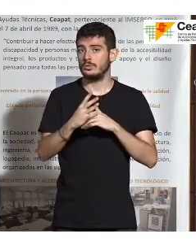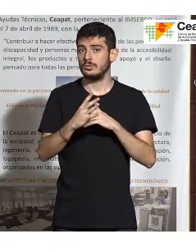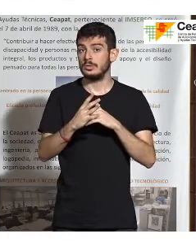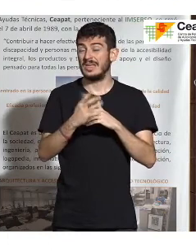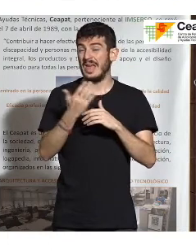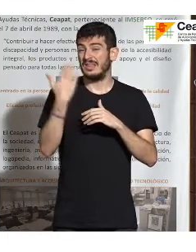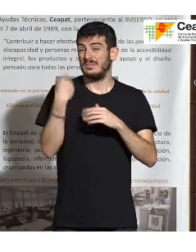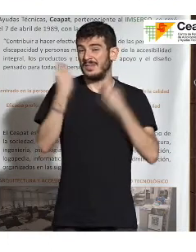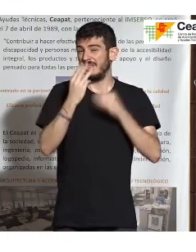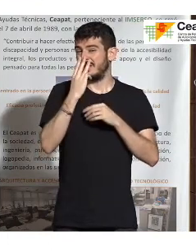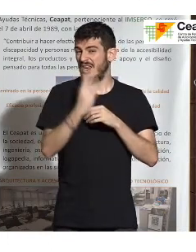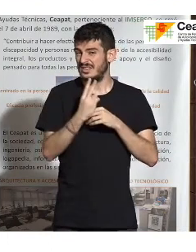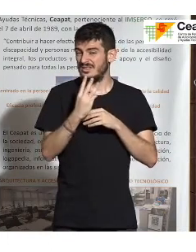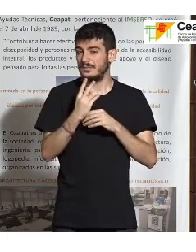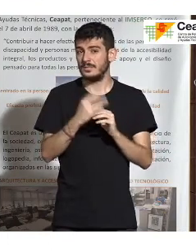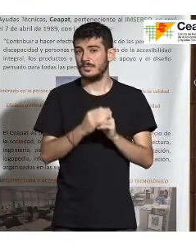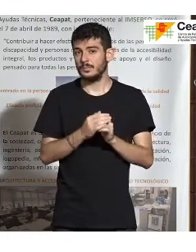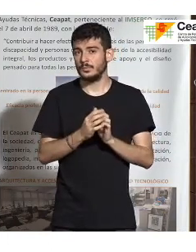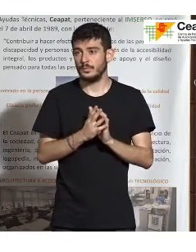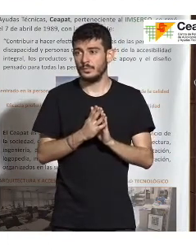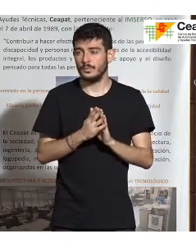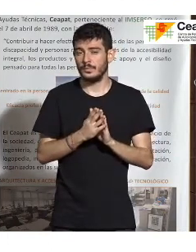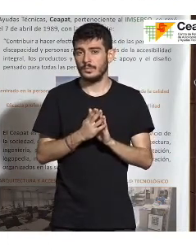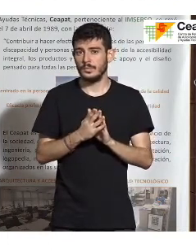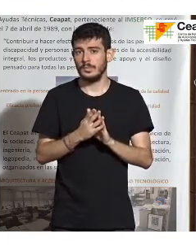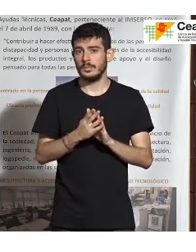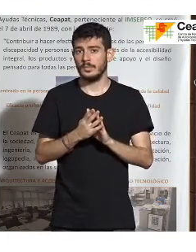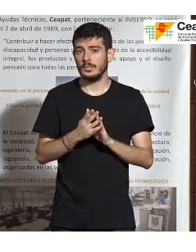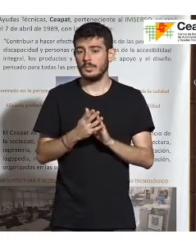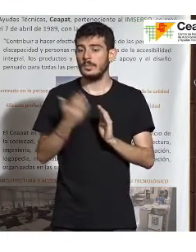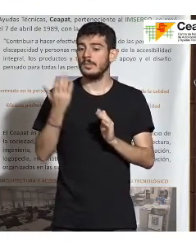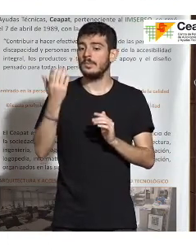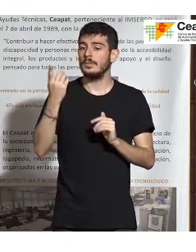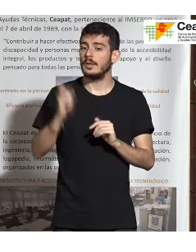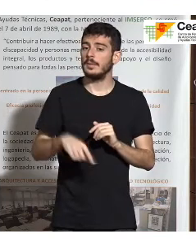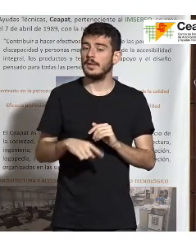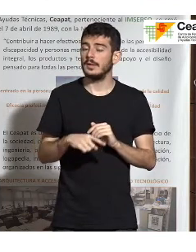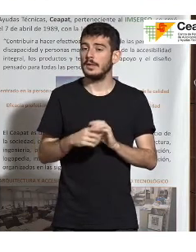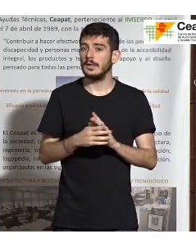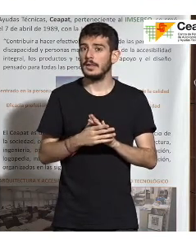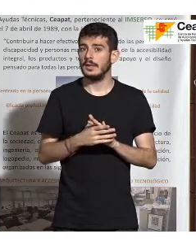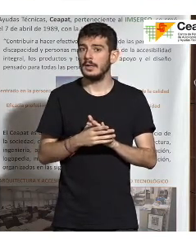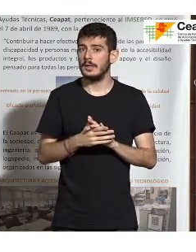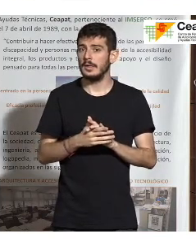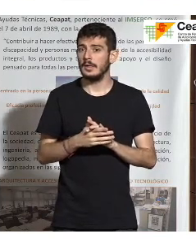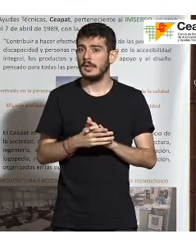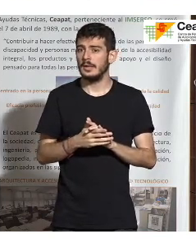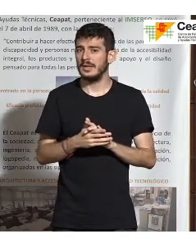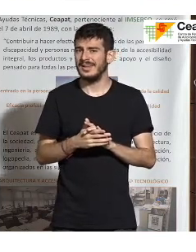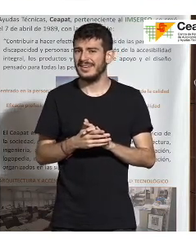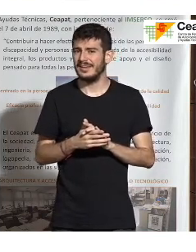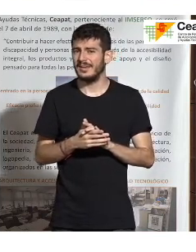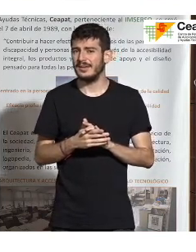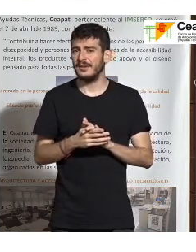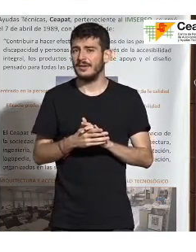mal, eran tres. Se han mencionado, se han establecido qué radio mínimo de acción debe tener